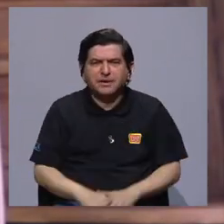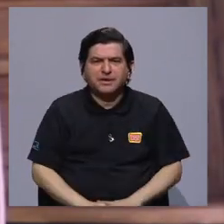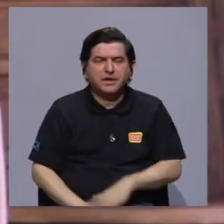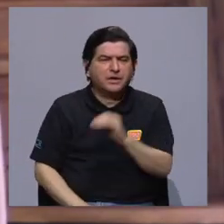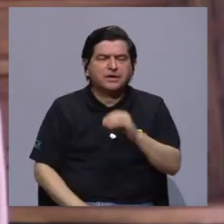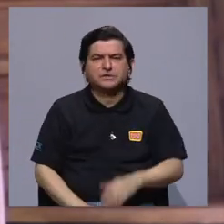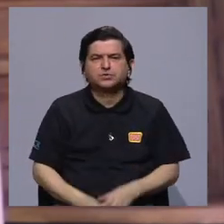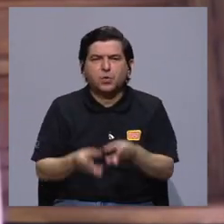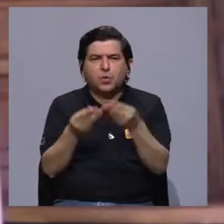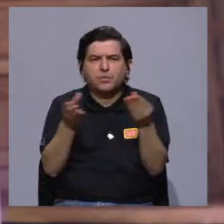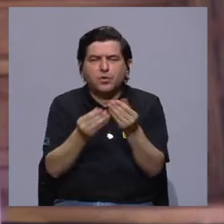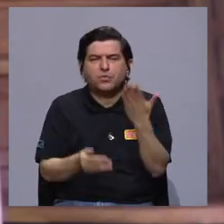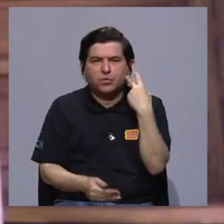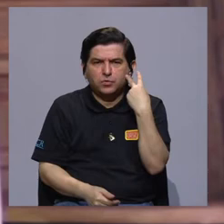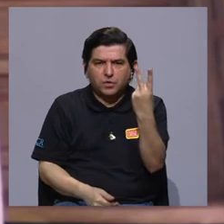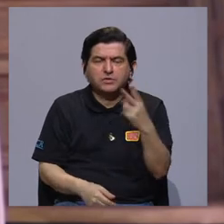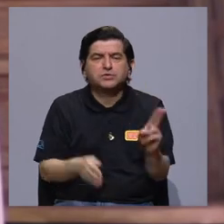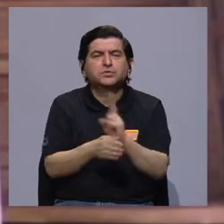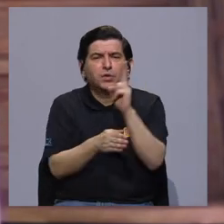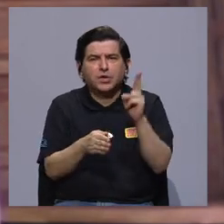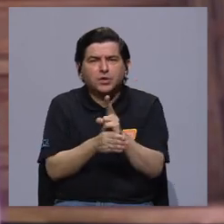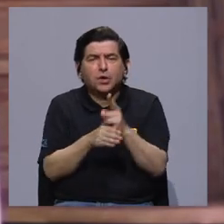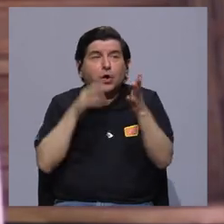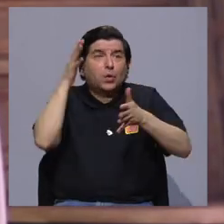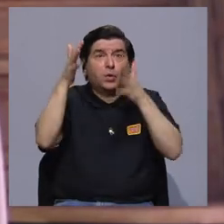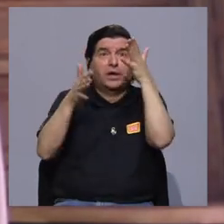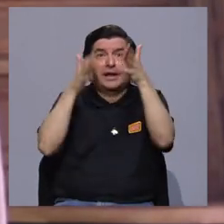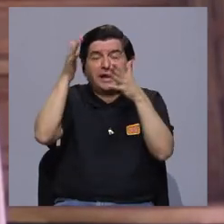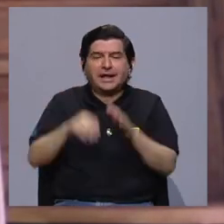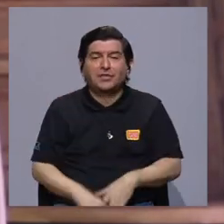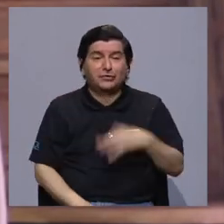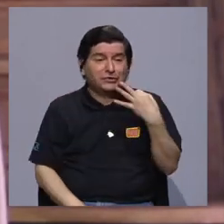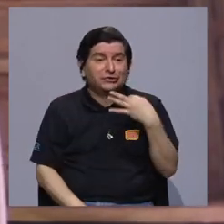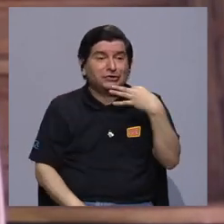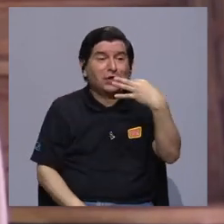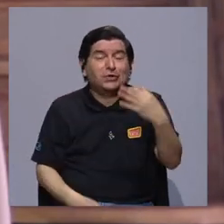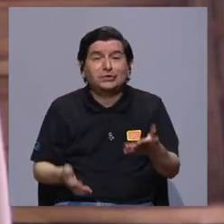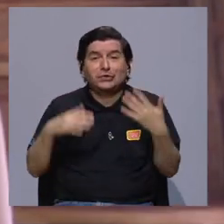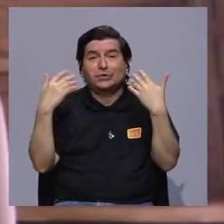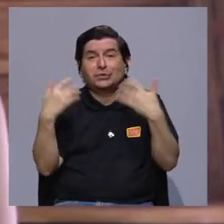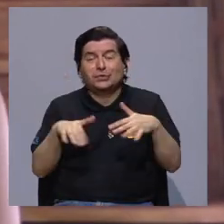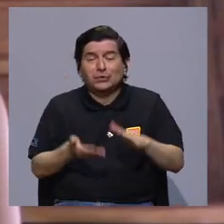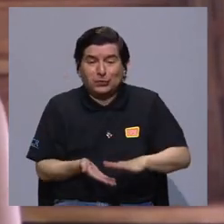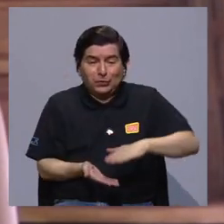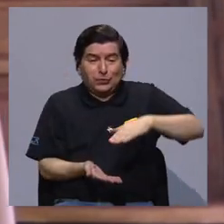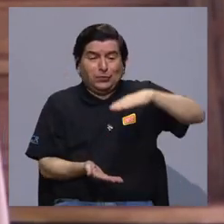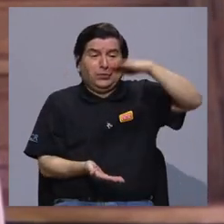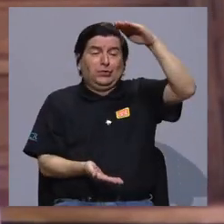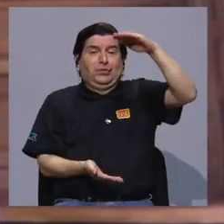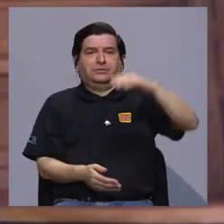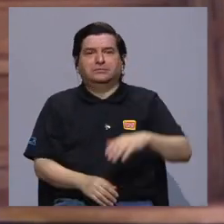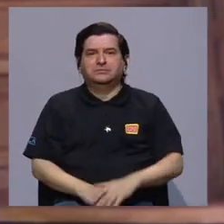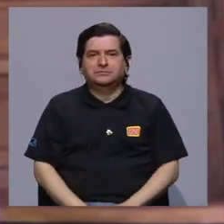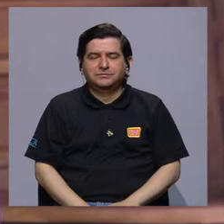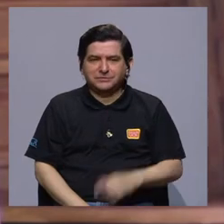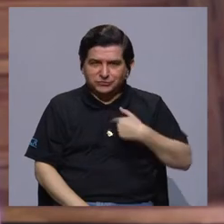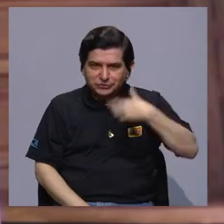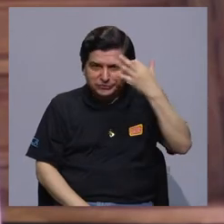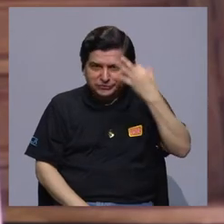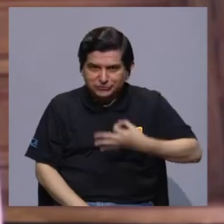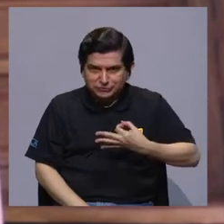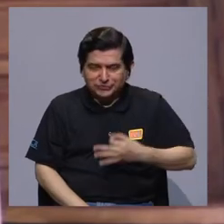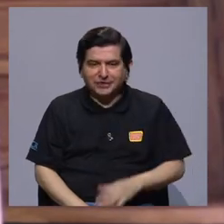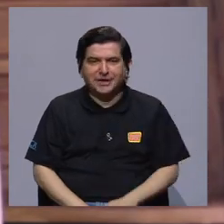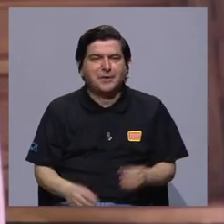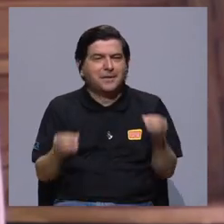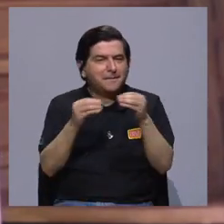audiovisual que es consumido, que es creado a diario, es gigante, ¿verdad? Es gigante. Entonces, creo que